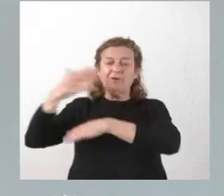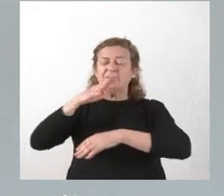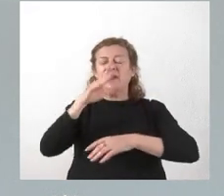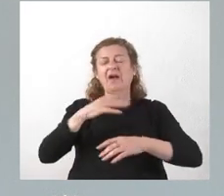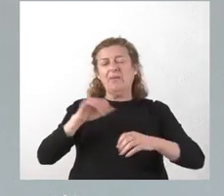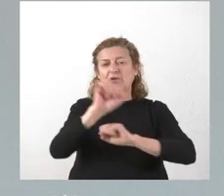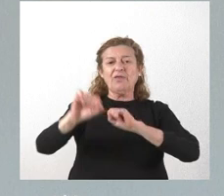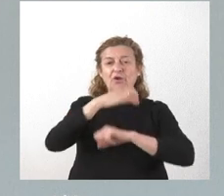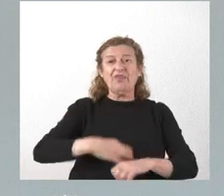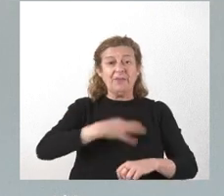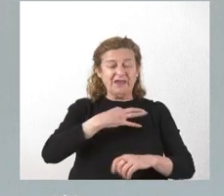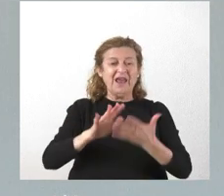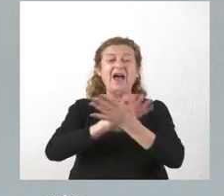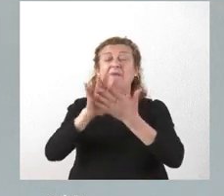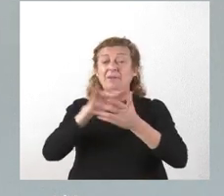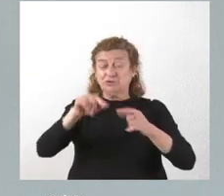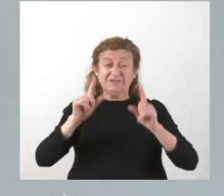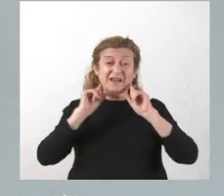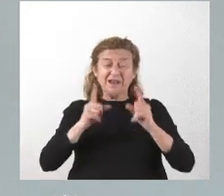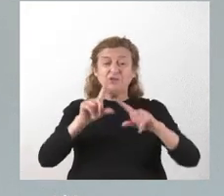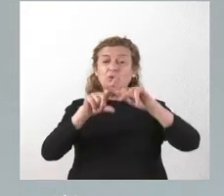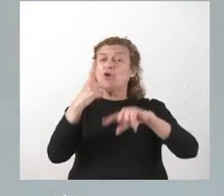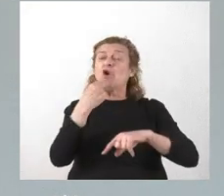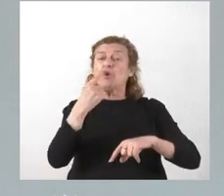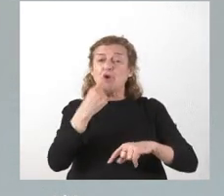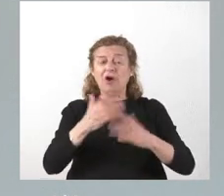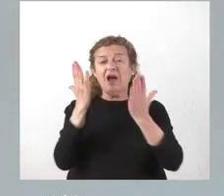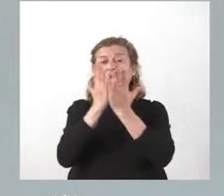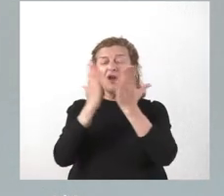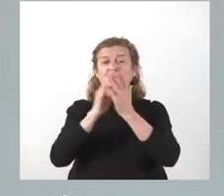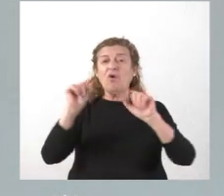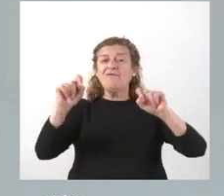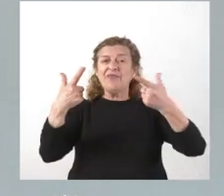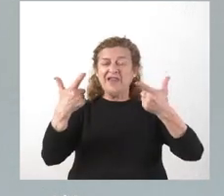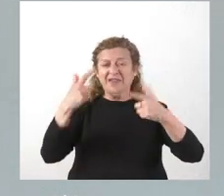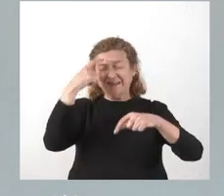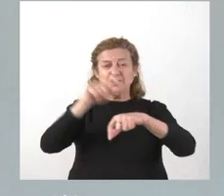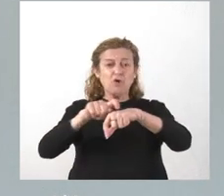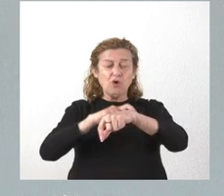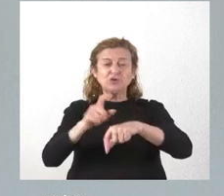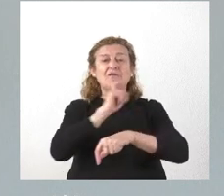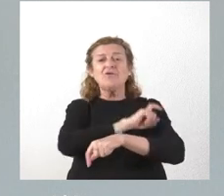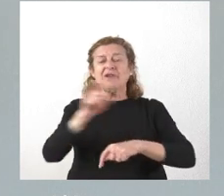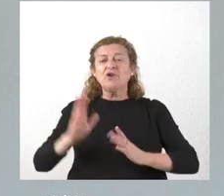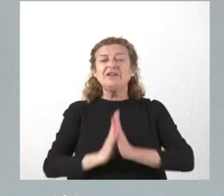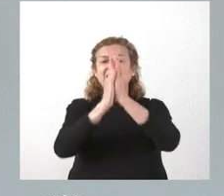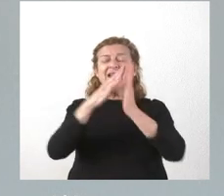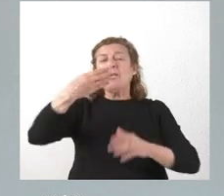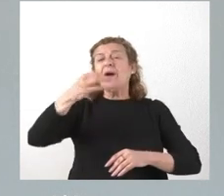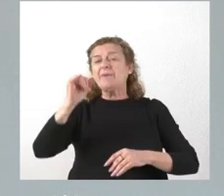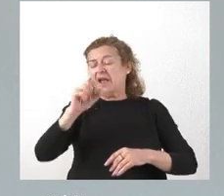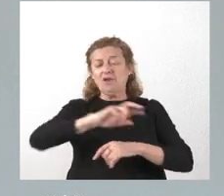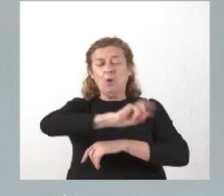civil. Estamos hablando en este caso de Cruz Roja, el Colegio Oficial de Psicólogos, la Fundación Santa Aurora y otras